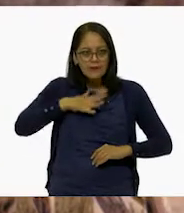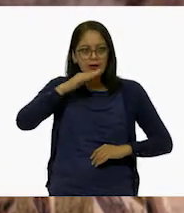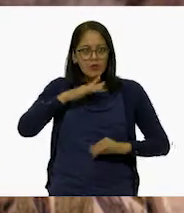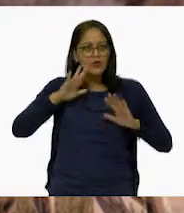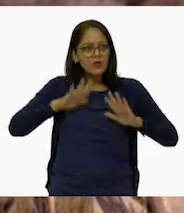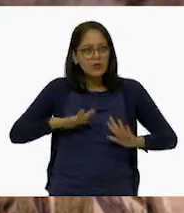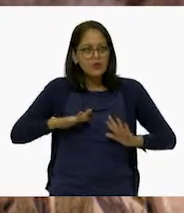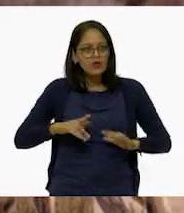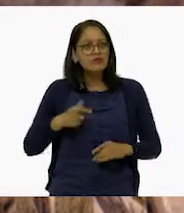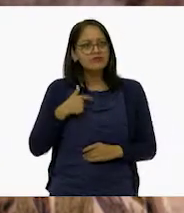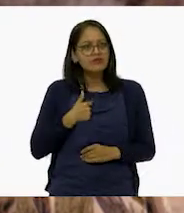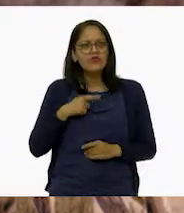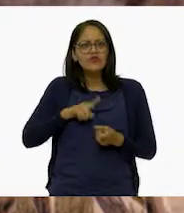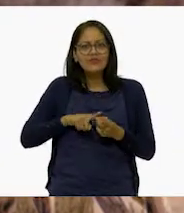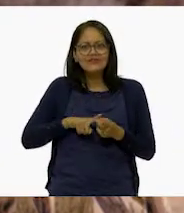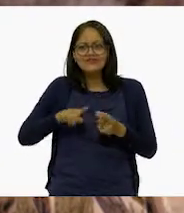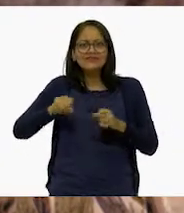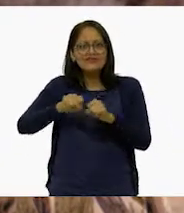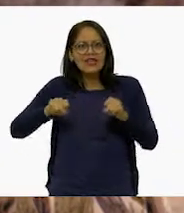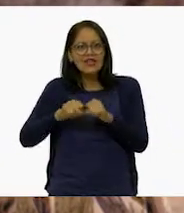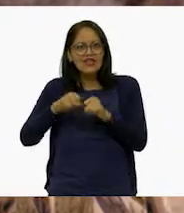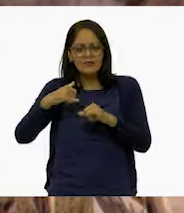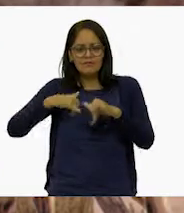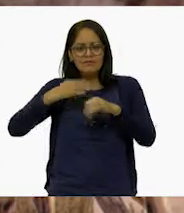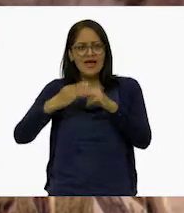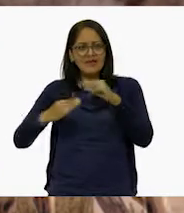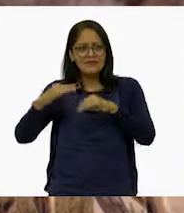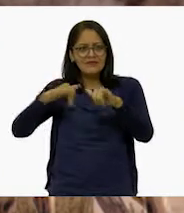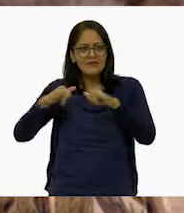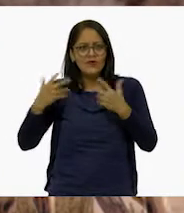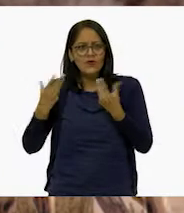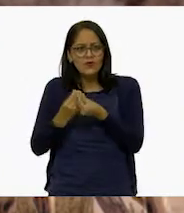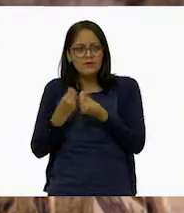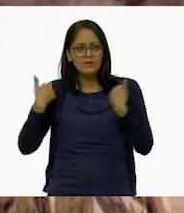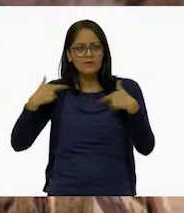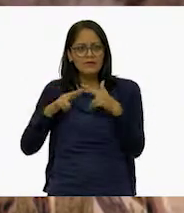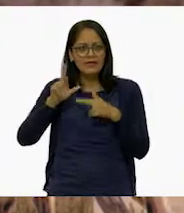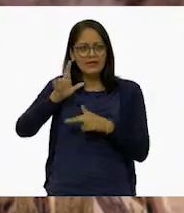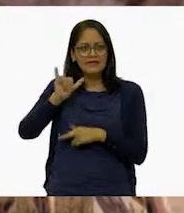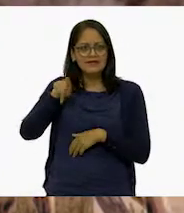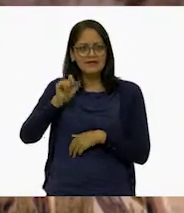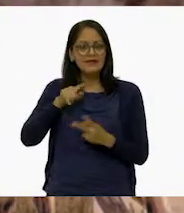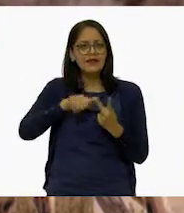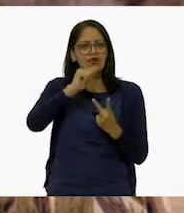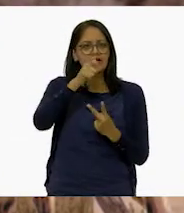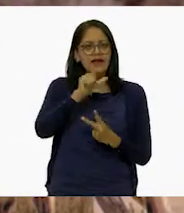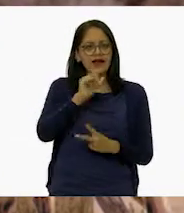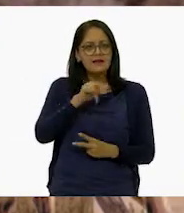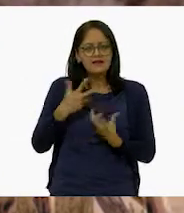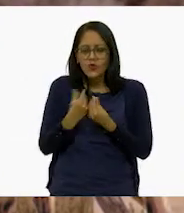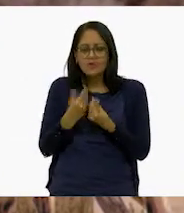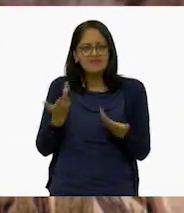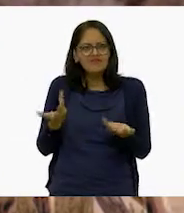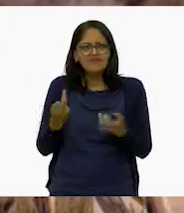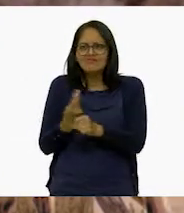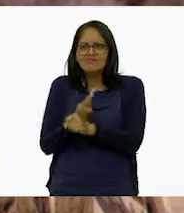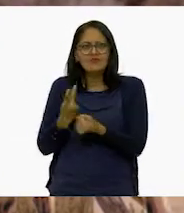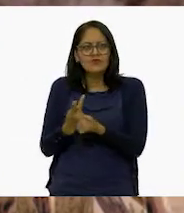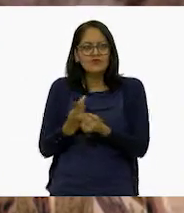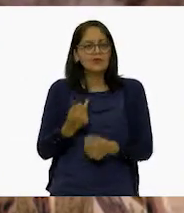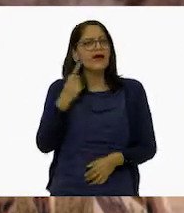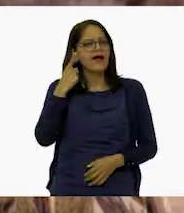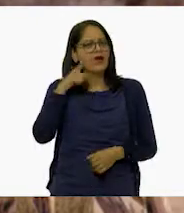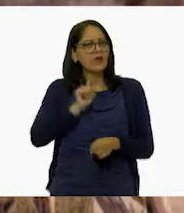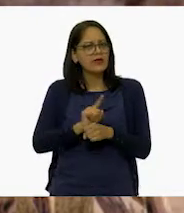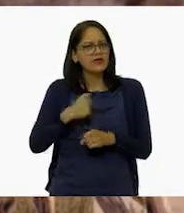lecita! ¡Yo debería estar en el foro de geografía con la maestra Cristina y con Larissa! ¡Ah! ¿Qué pasó? ¡Oh! Una de